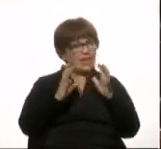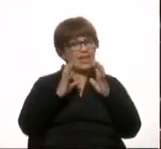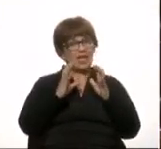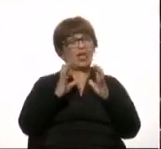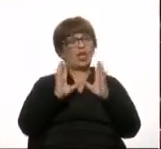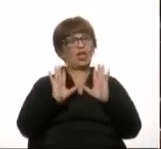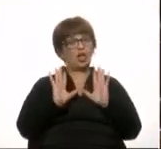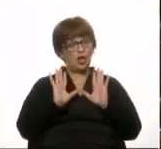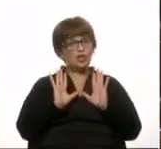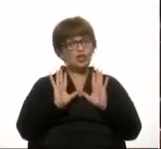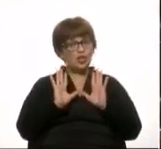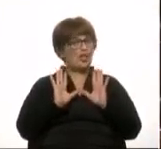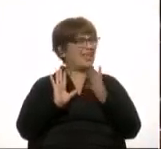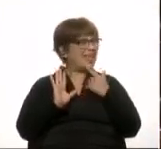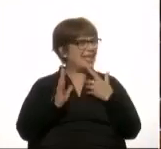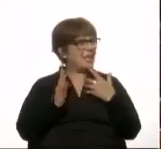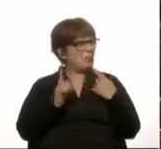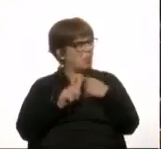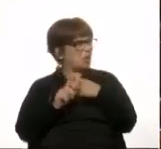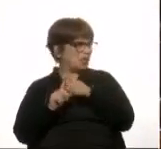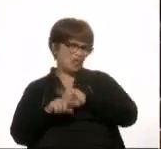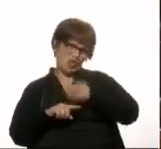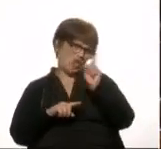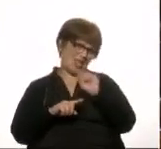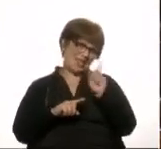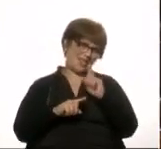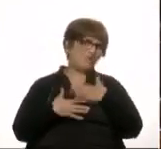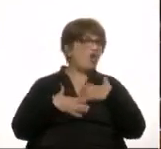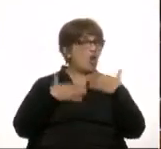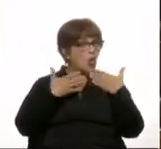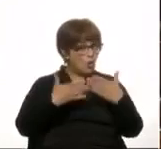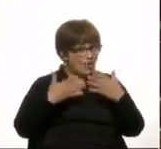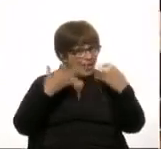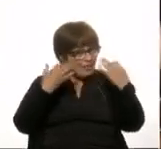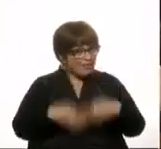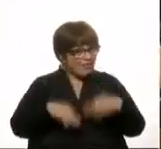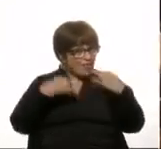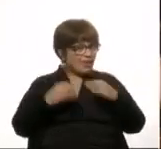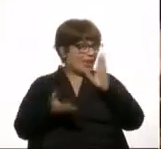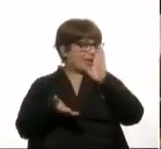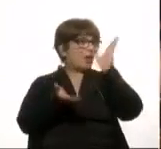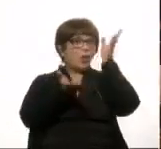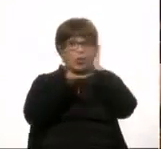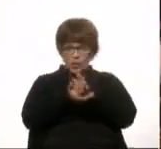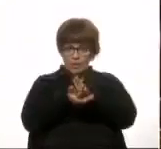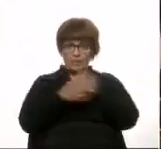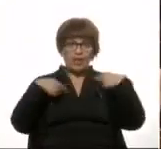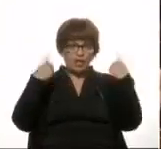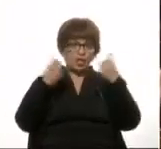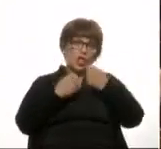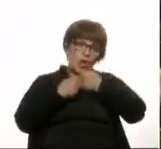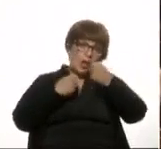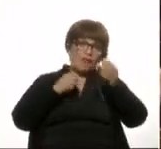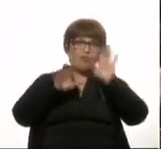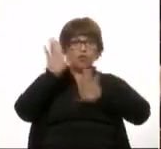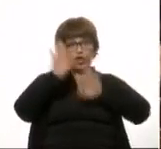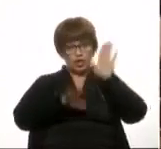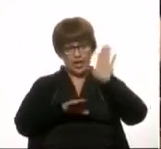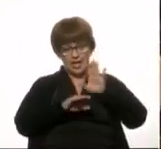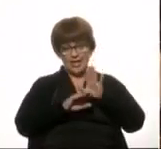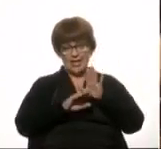peligroso y que poco suma a esta buena voluntad de que al final estamos votando las extensiones